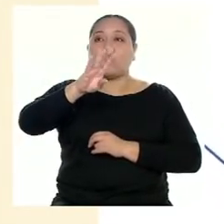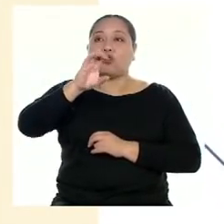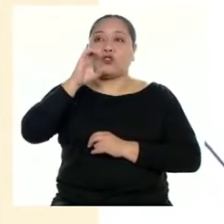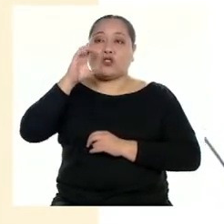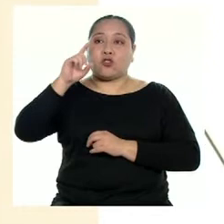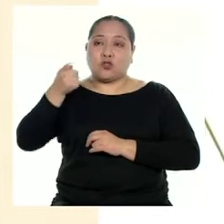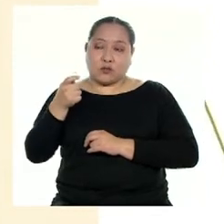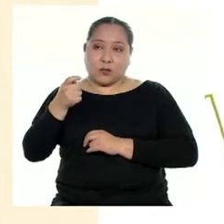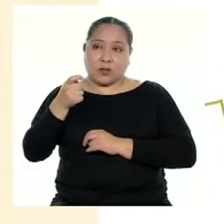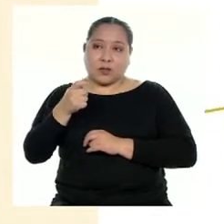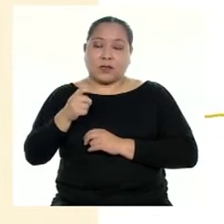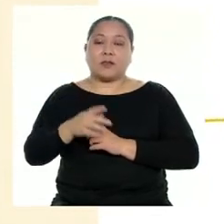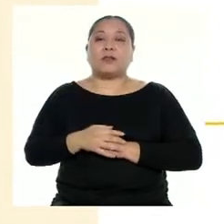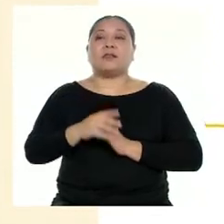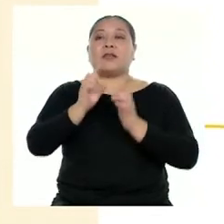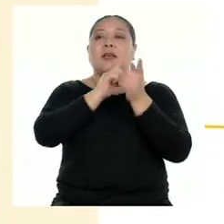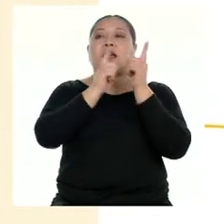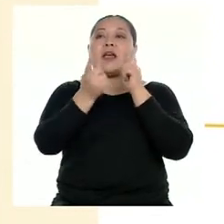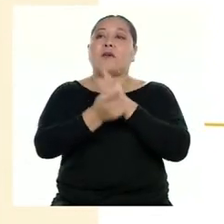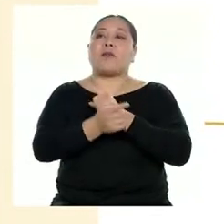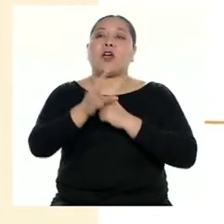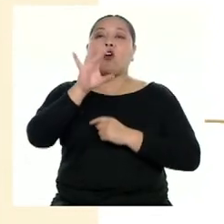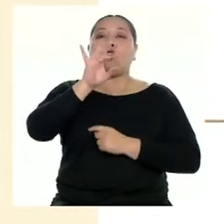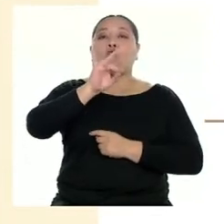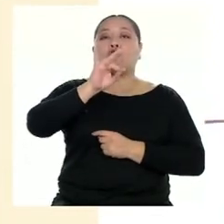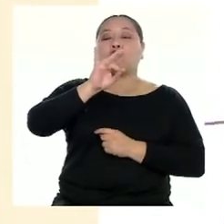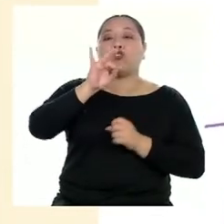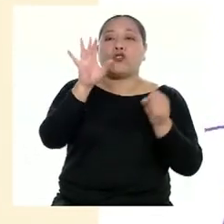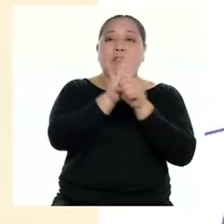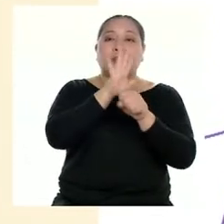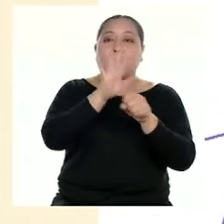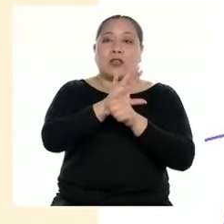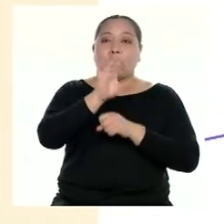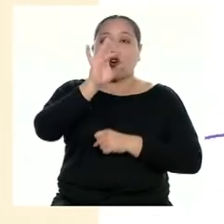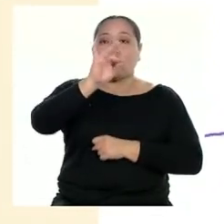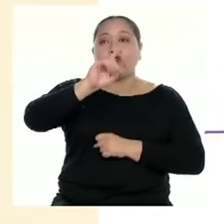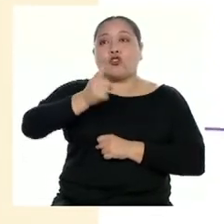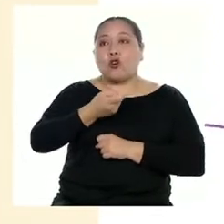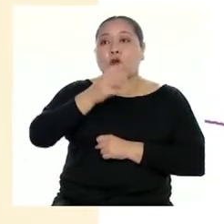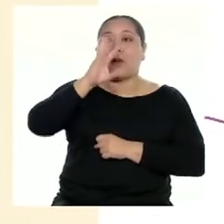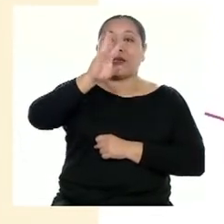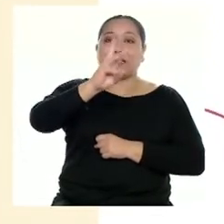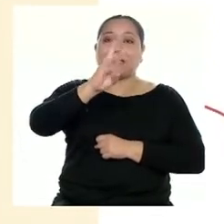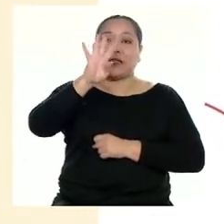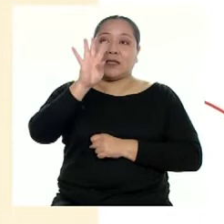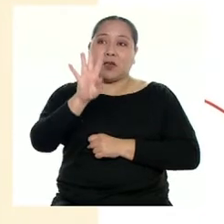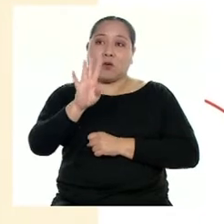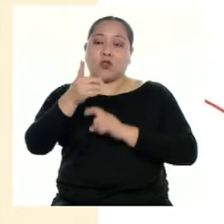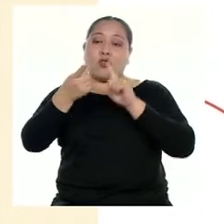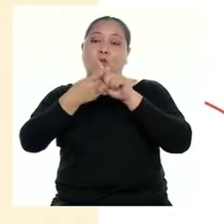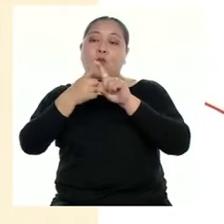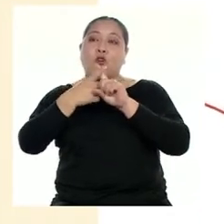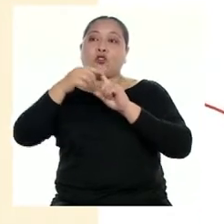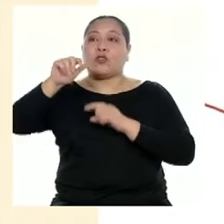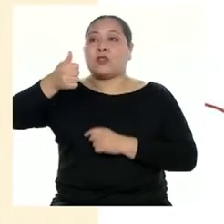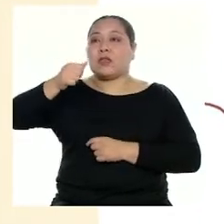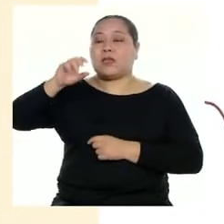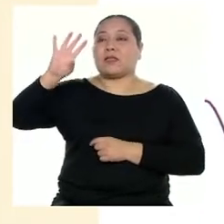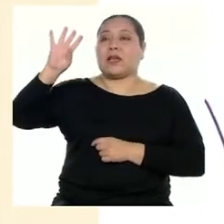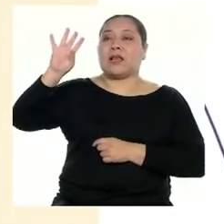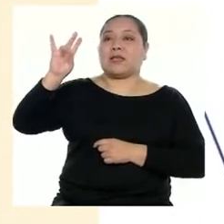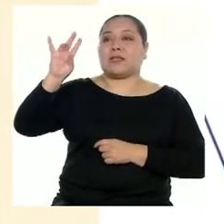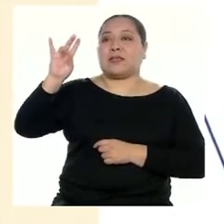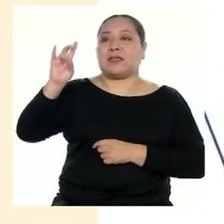como anotación científica como 8 enteros 64 centésimos por 10 elevado a la